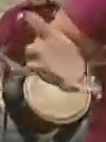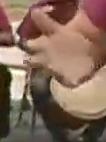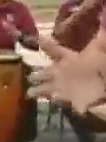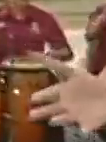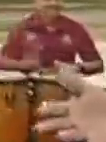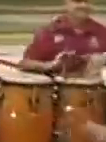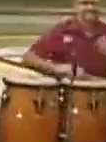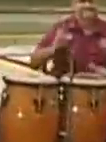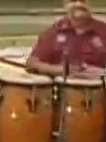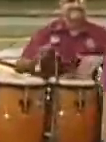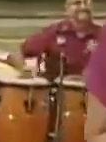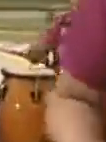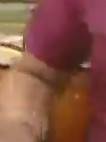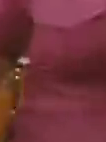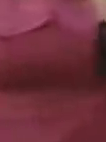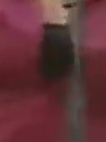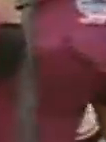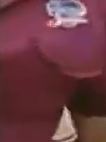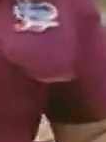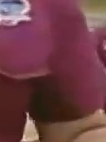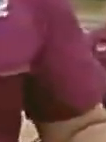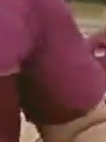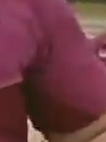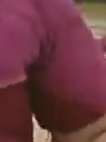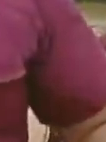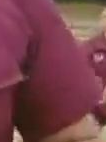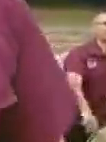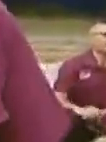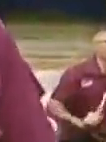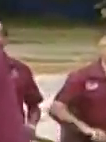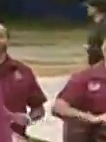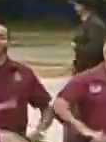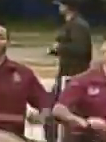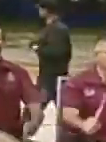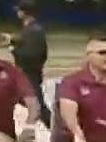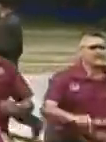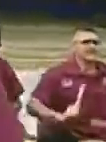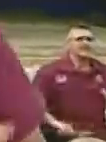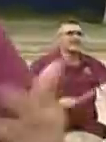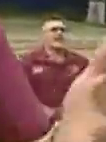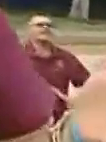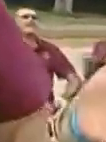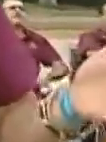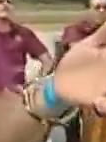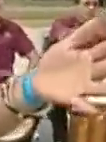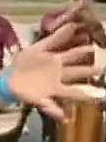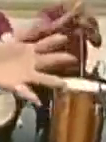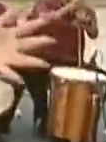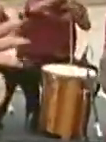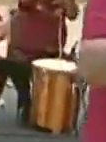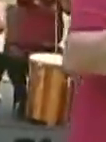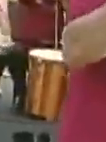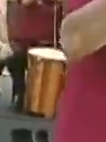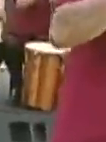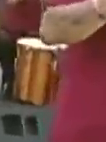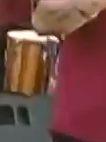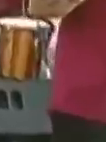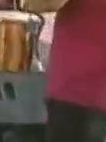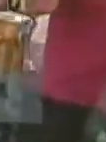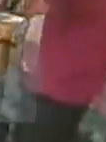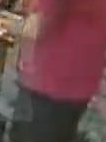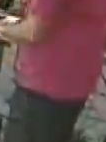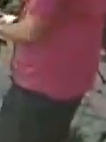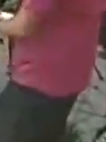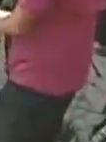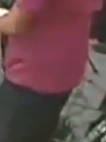Algo sobrenatural, es mi gaita divina, que me envuelve y fascina, y hasta me pone a bailar,